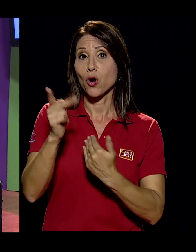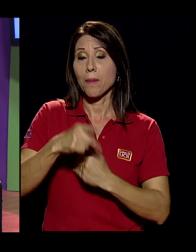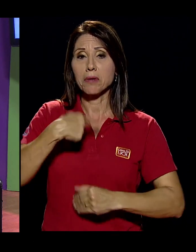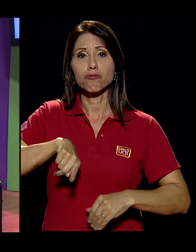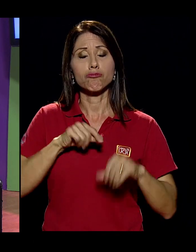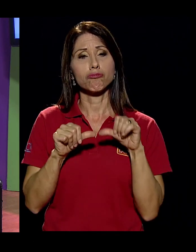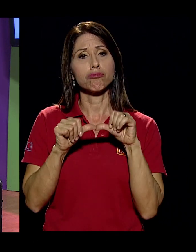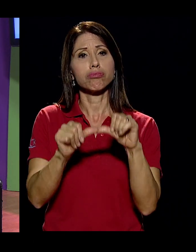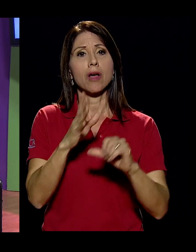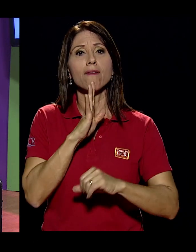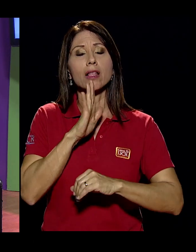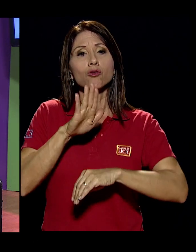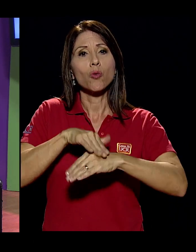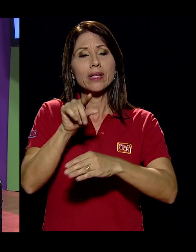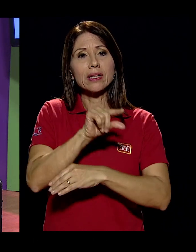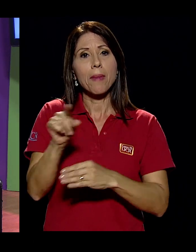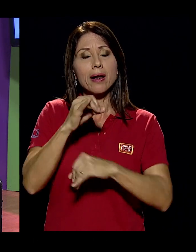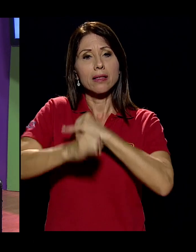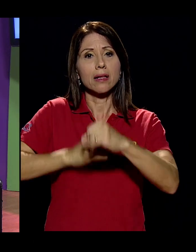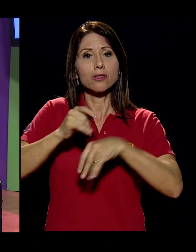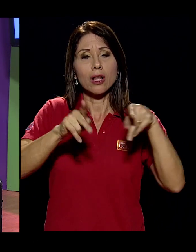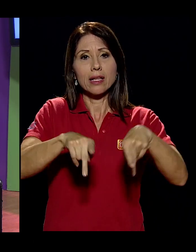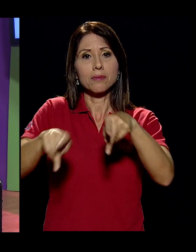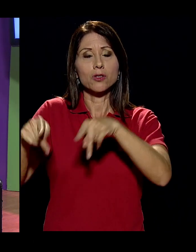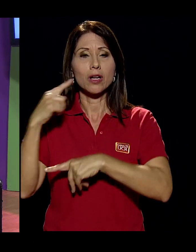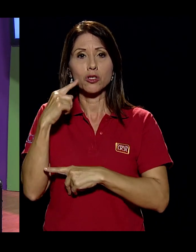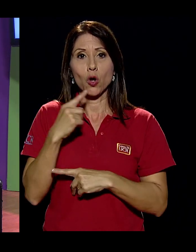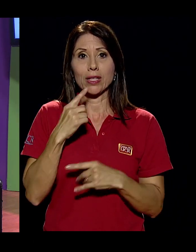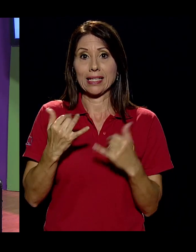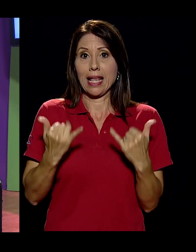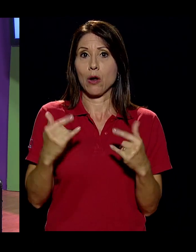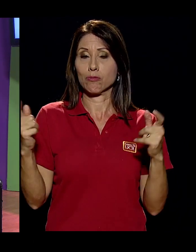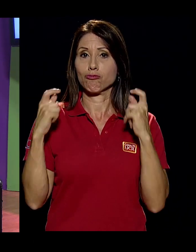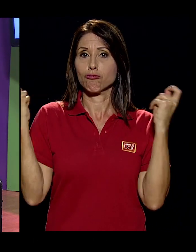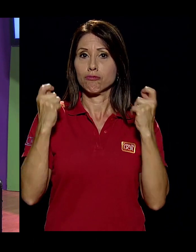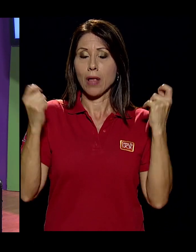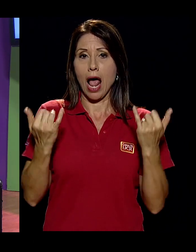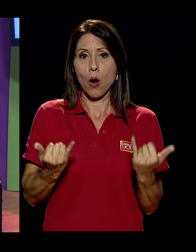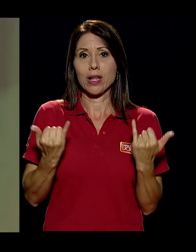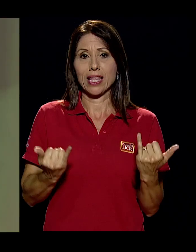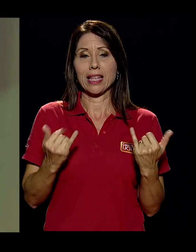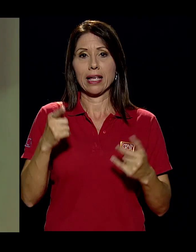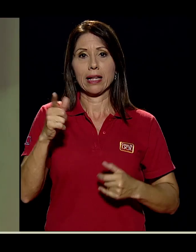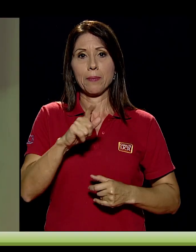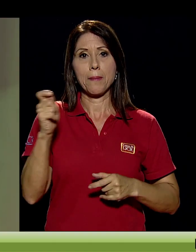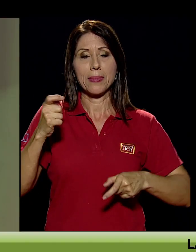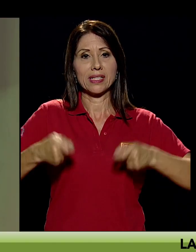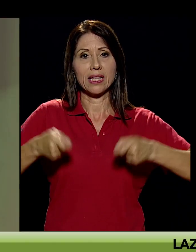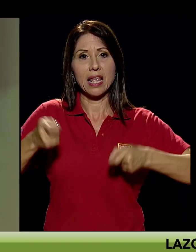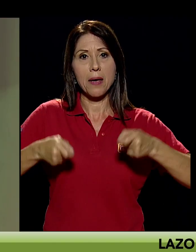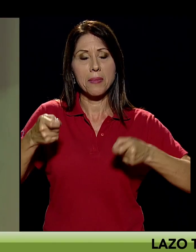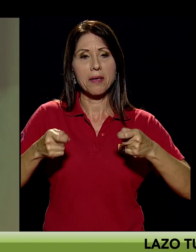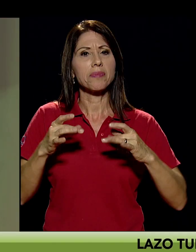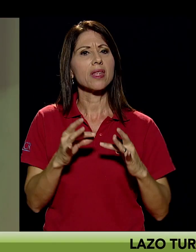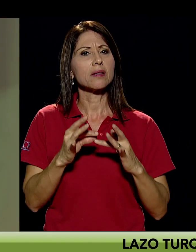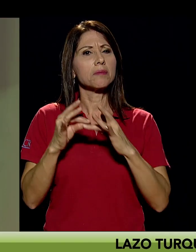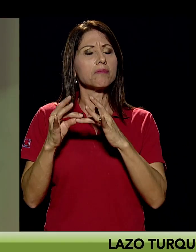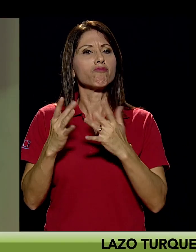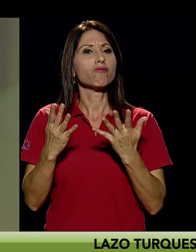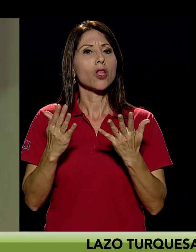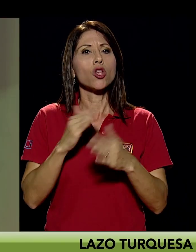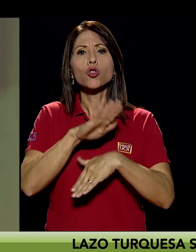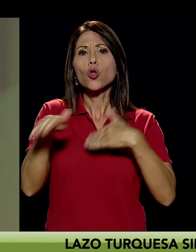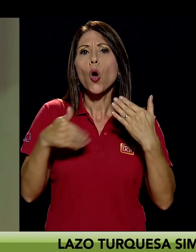a seguir hablando sobre la Semana Internacional de las Personas Sordas, que se está conmemorando ahorita en septiembre, y sobre todo lo que